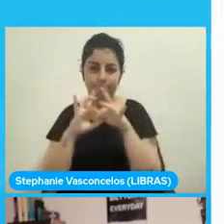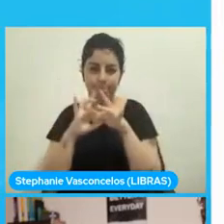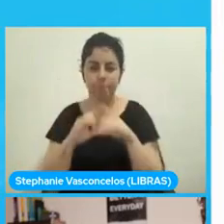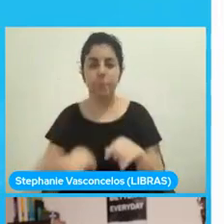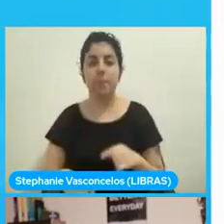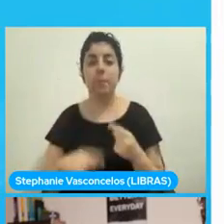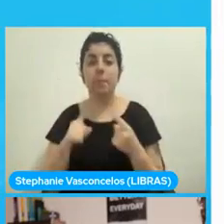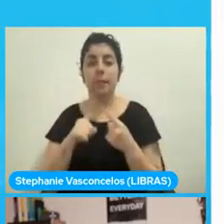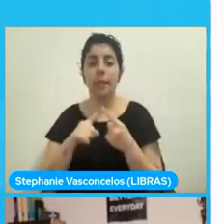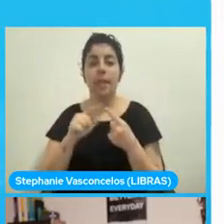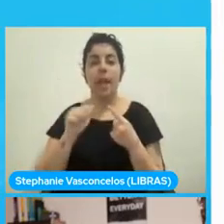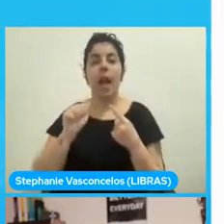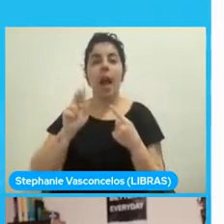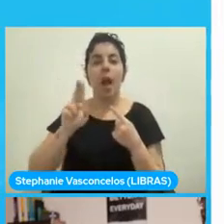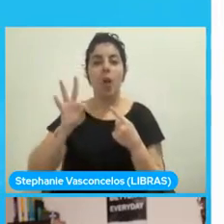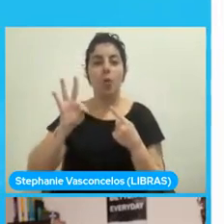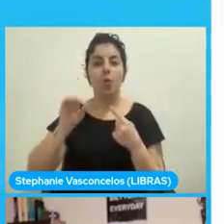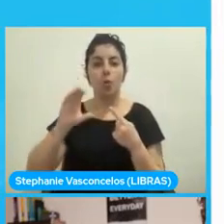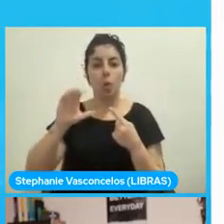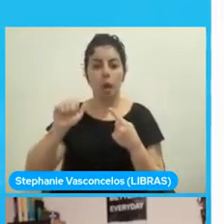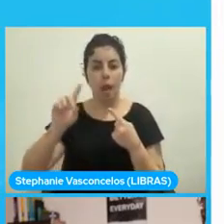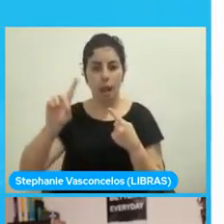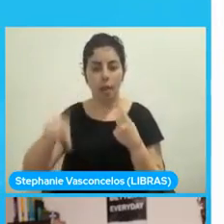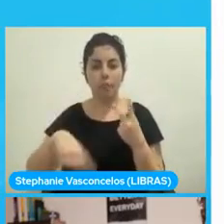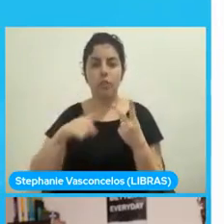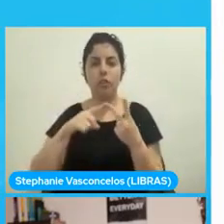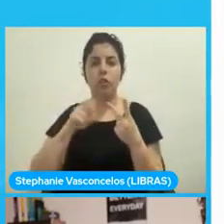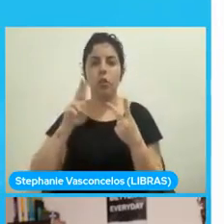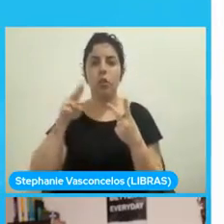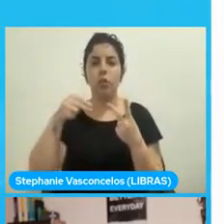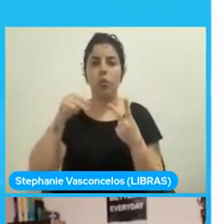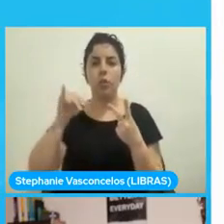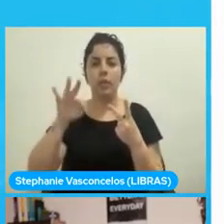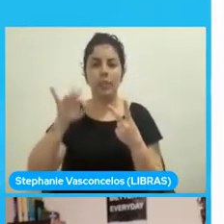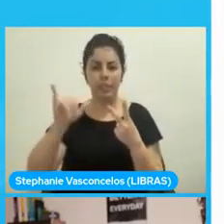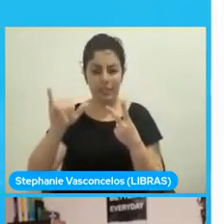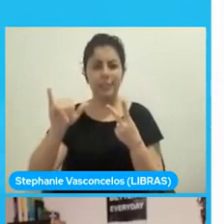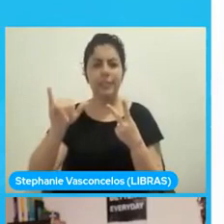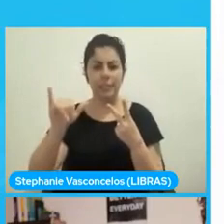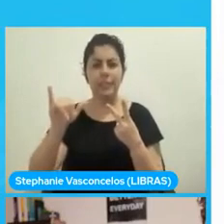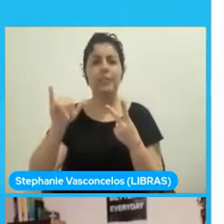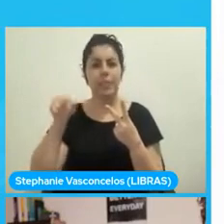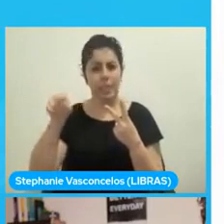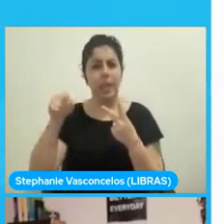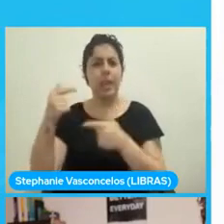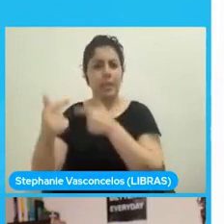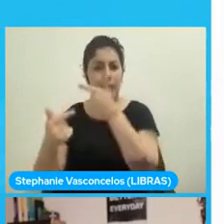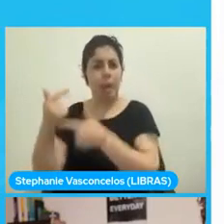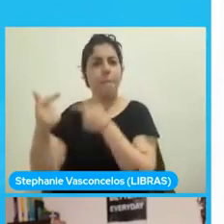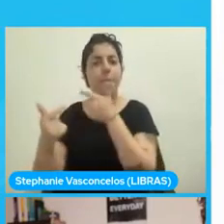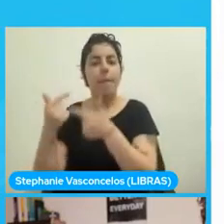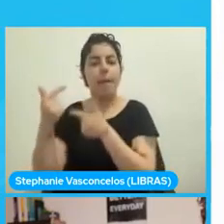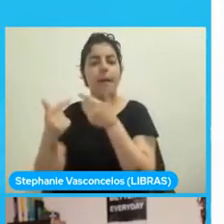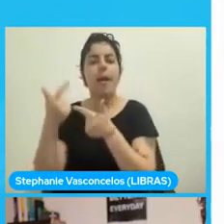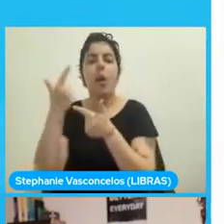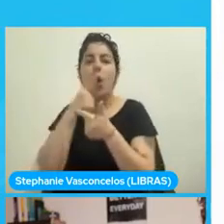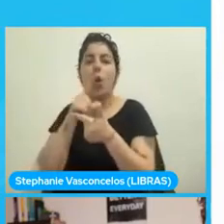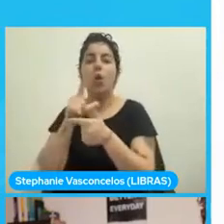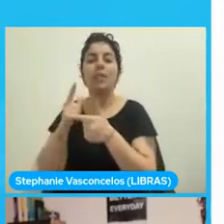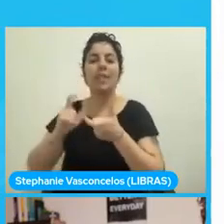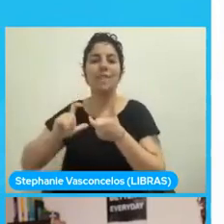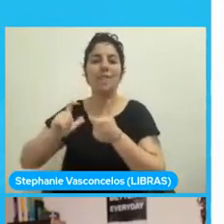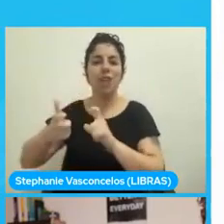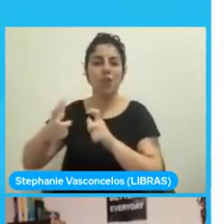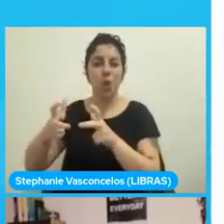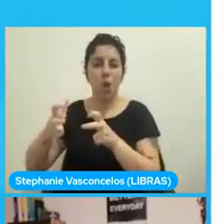AutoCAD, tenemos Unity, cosa de que Unity está trabajando en poder llevar videojuegos al browser,